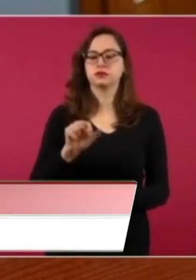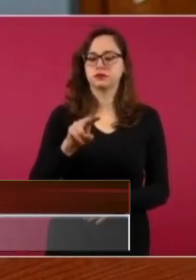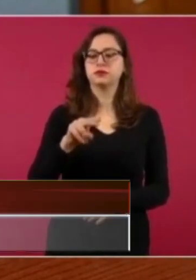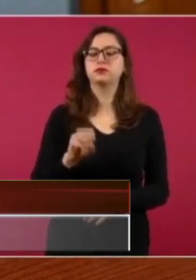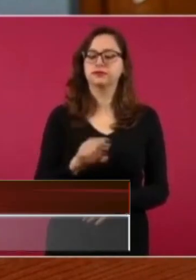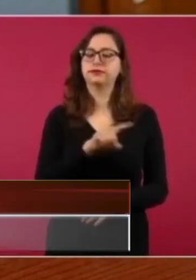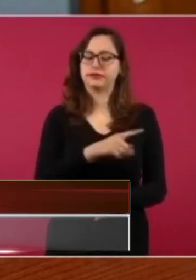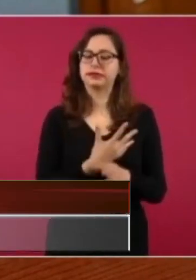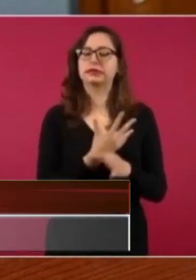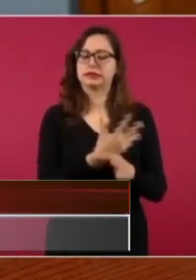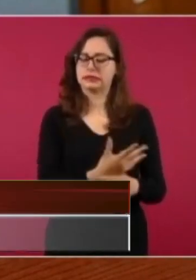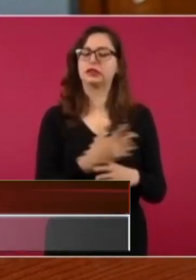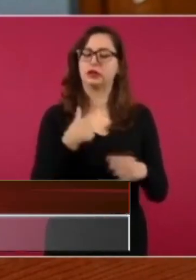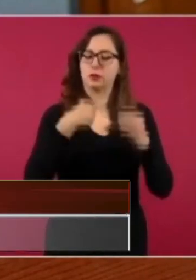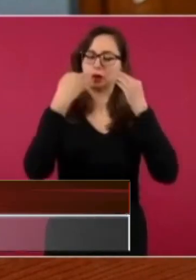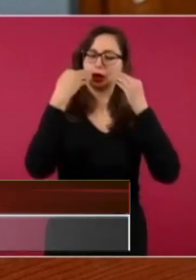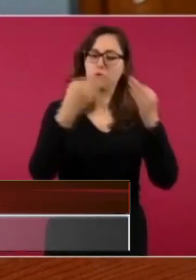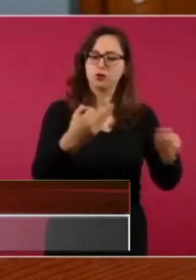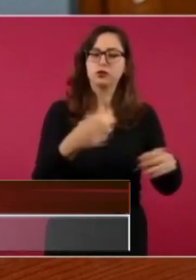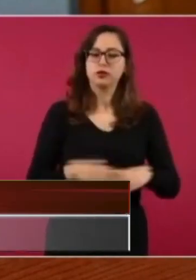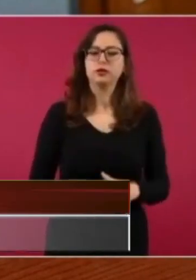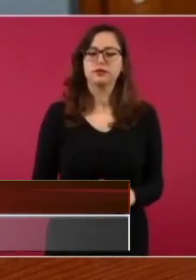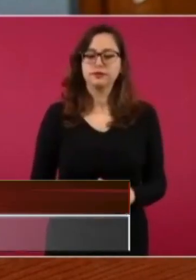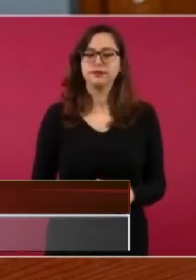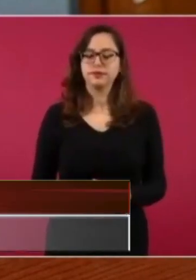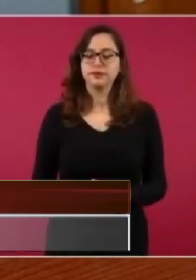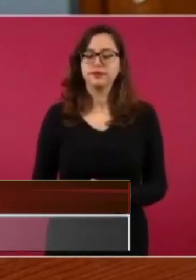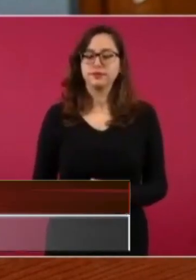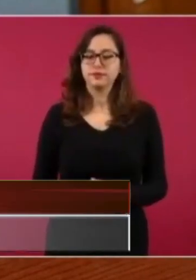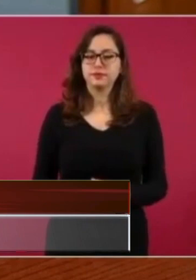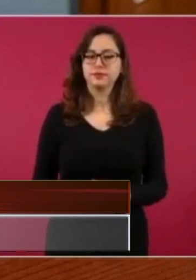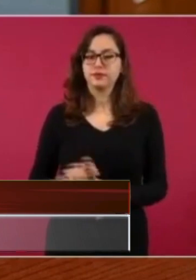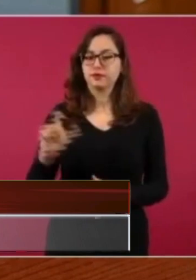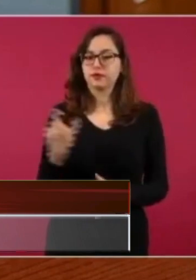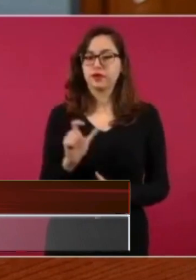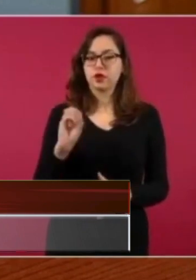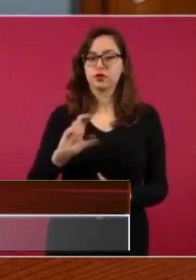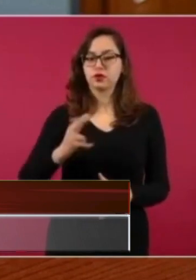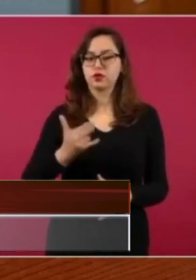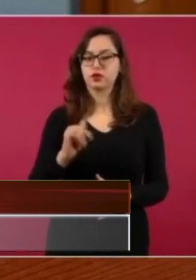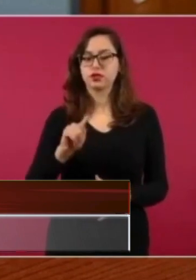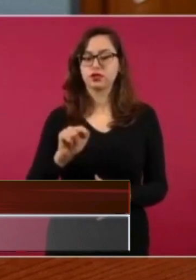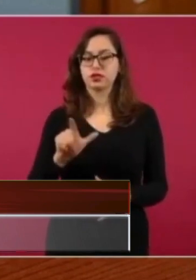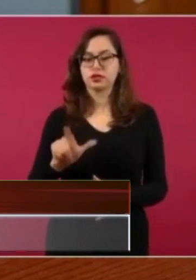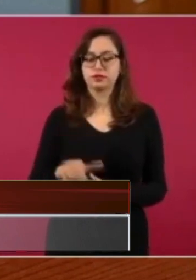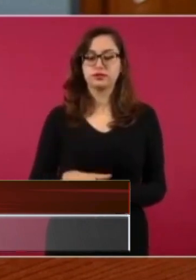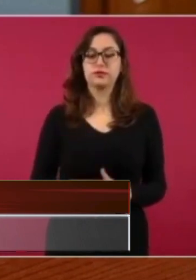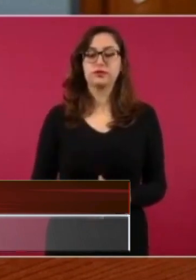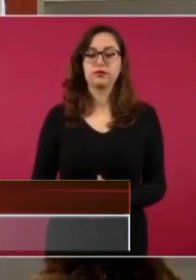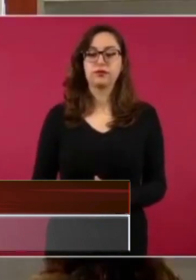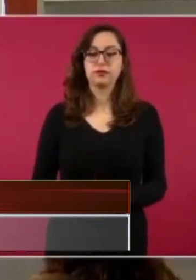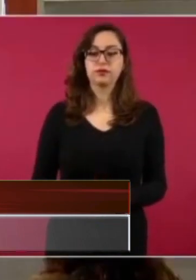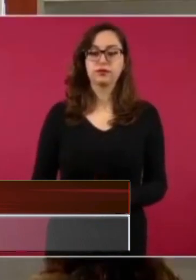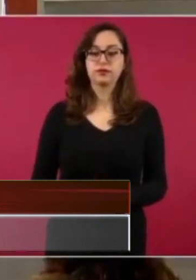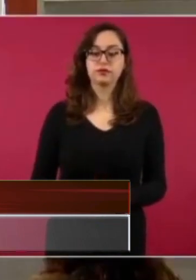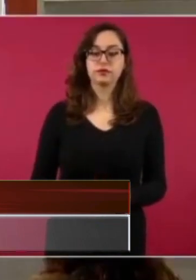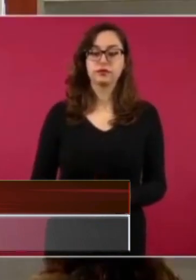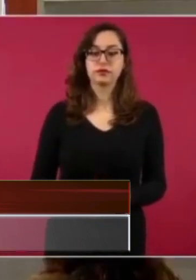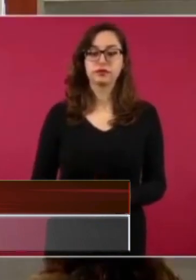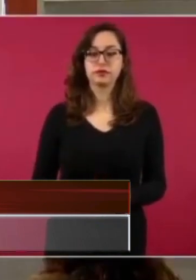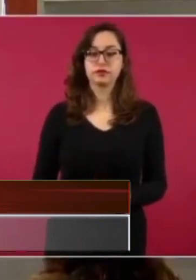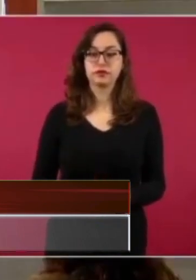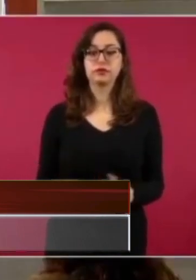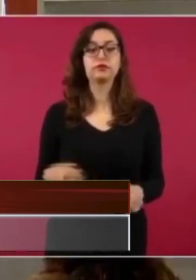El presidente Andrés Manuel López Obrador destapó con una lista a 42 precandidatos del bloque conservador a la presidencia de la